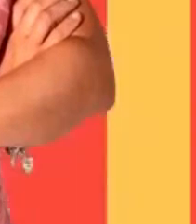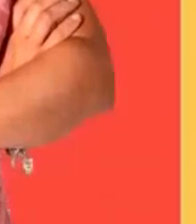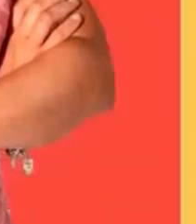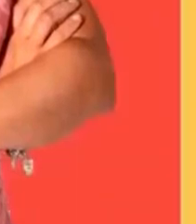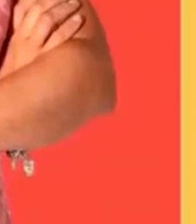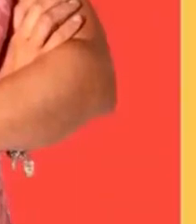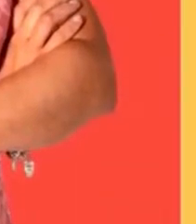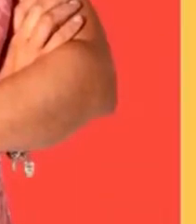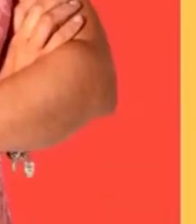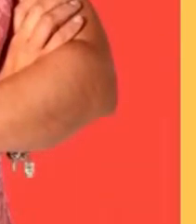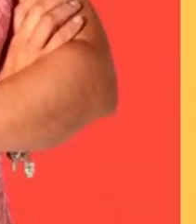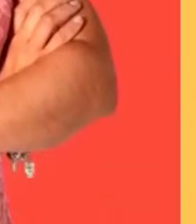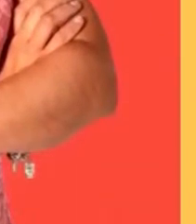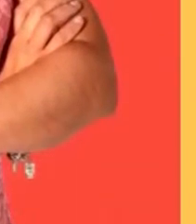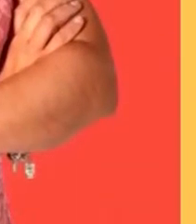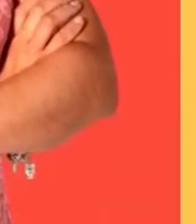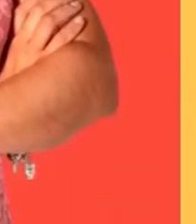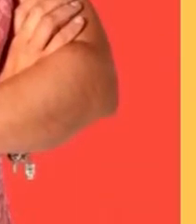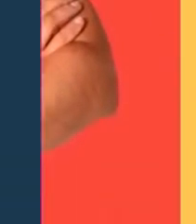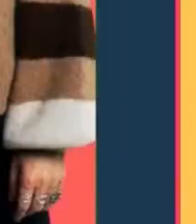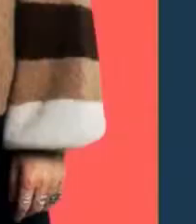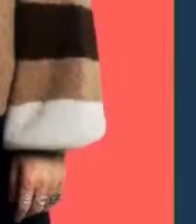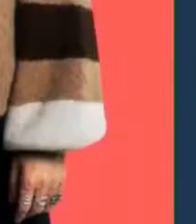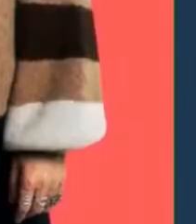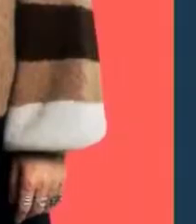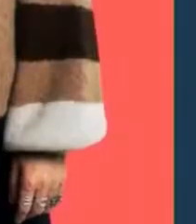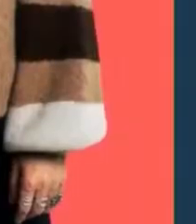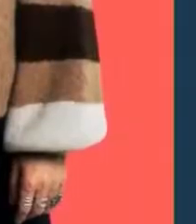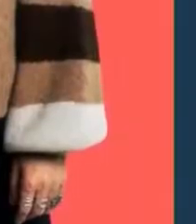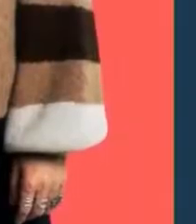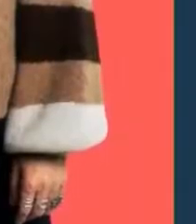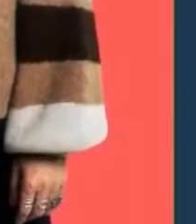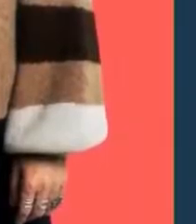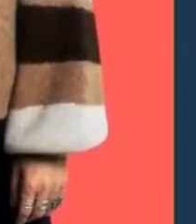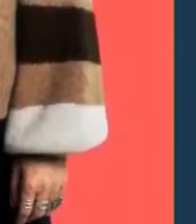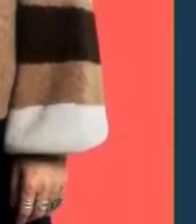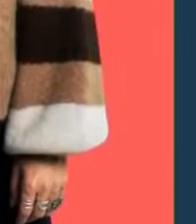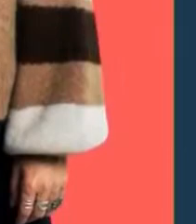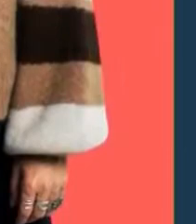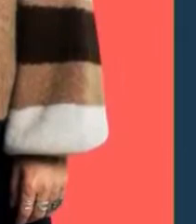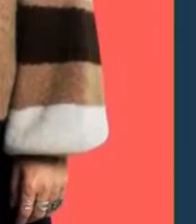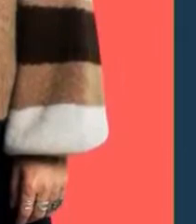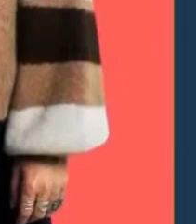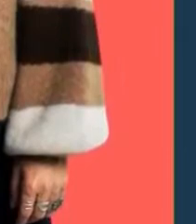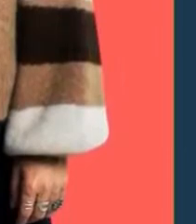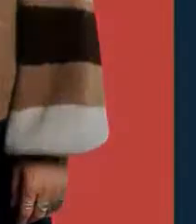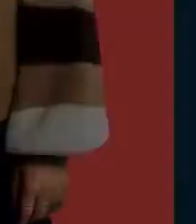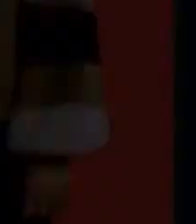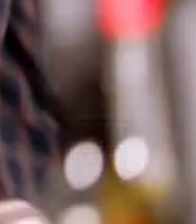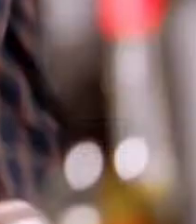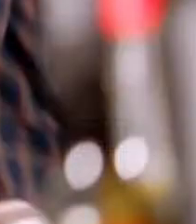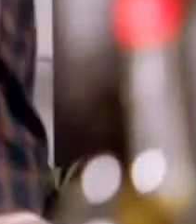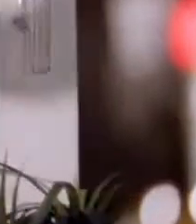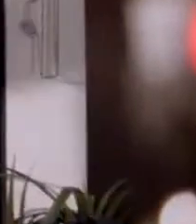de la noche, modo bicentenario, por TV Perú. Inmediatamente después, teatro en grande.